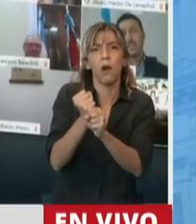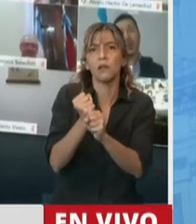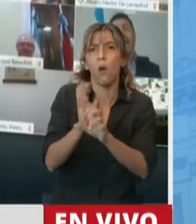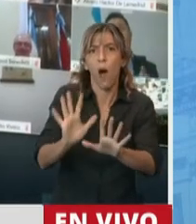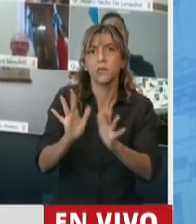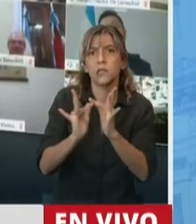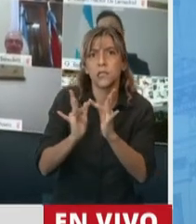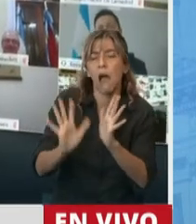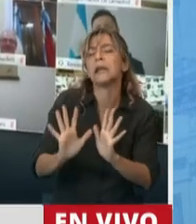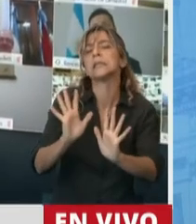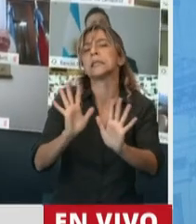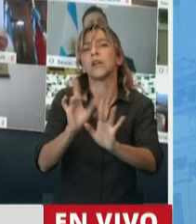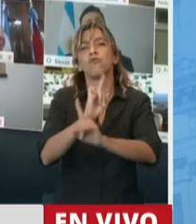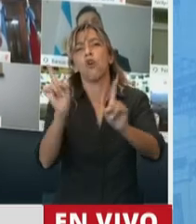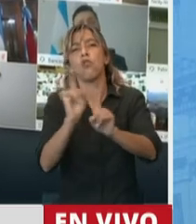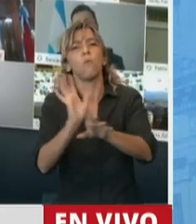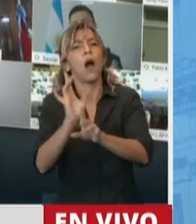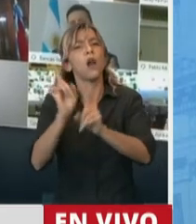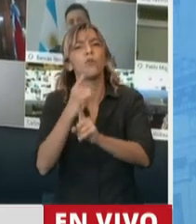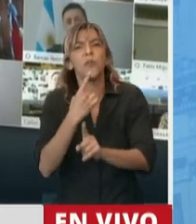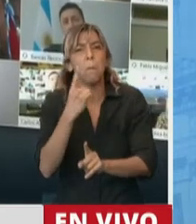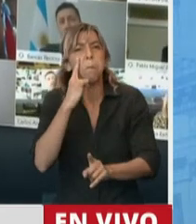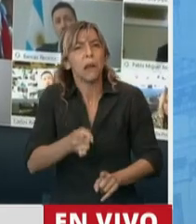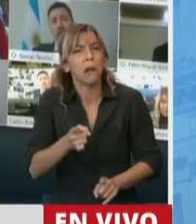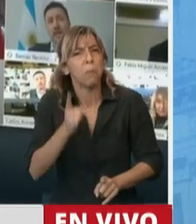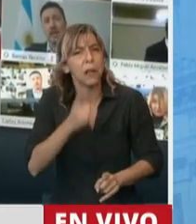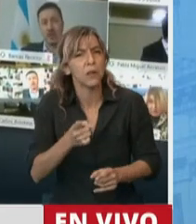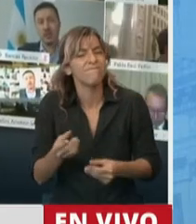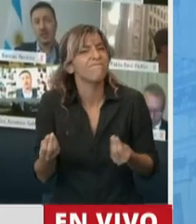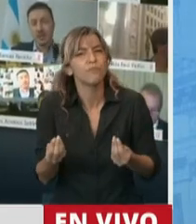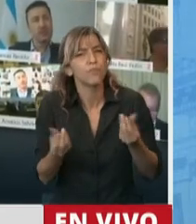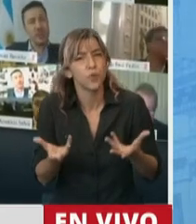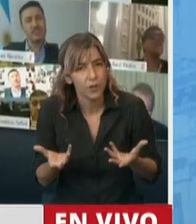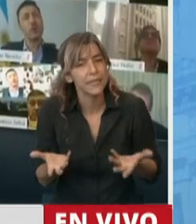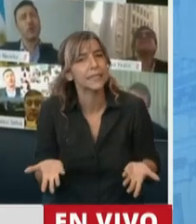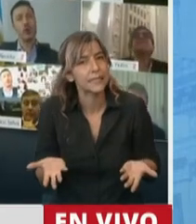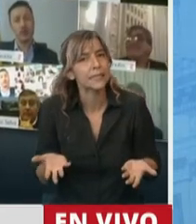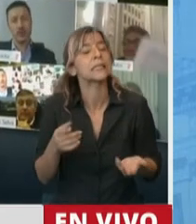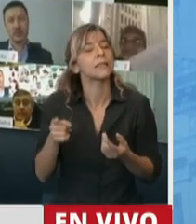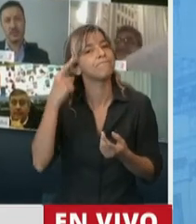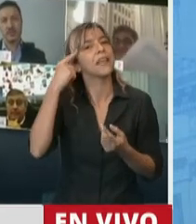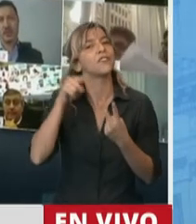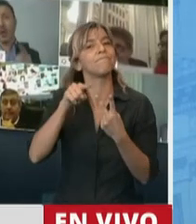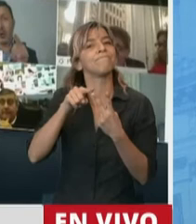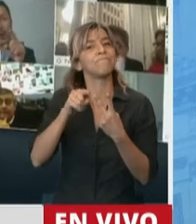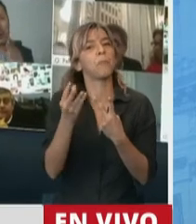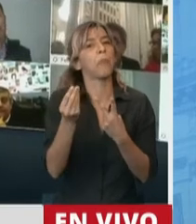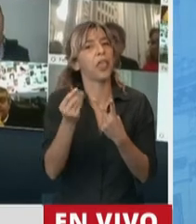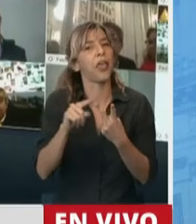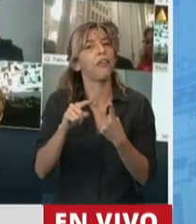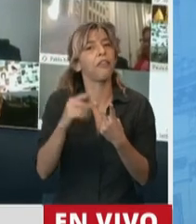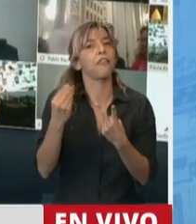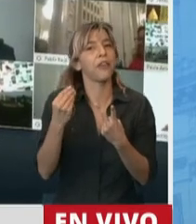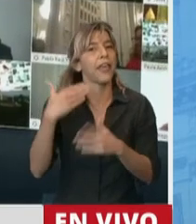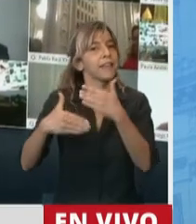como peligroso en algunos casos? Y eso nos lleva al segundo de los temores, por el cual no ha avanzado, y es la posibilidad que a